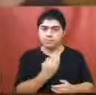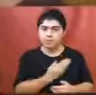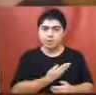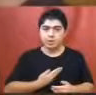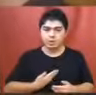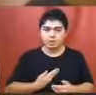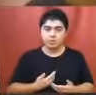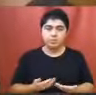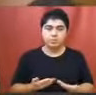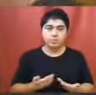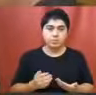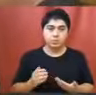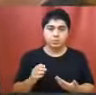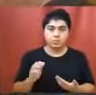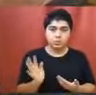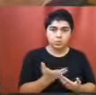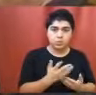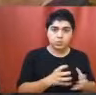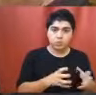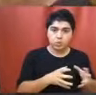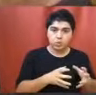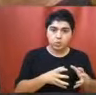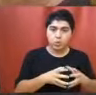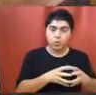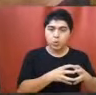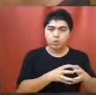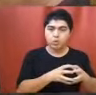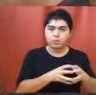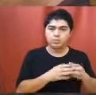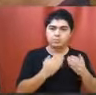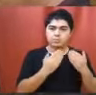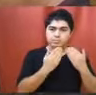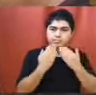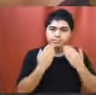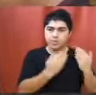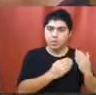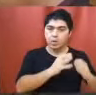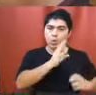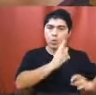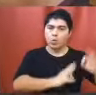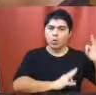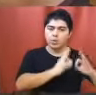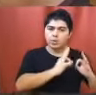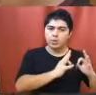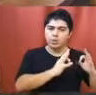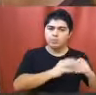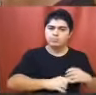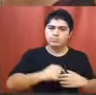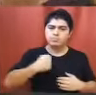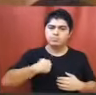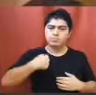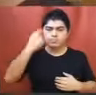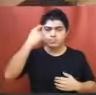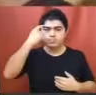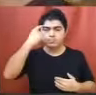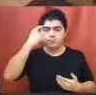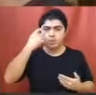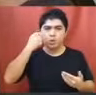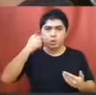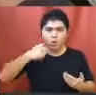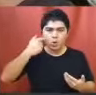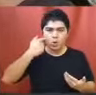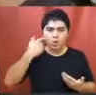A todos los bloques por el acompañamiento de este proyecto, creo que estamos viviendo